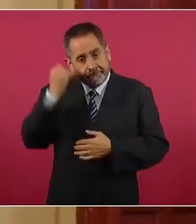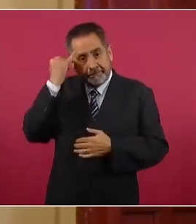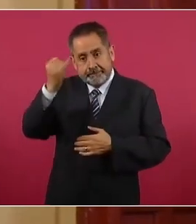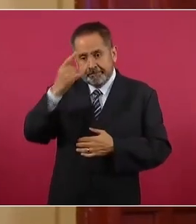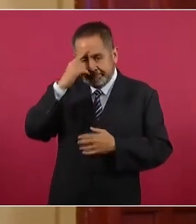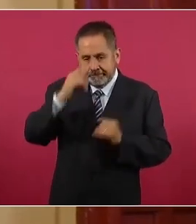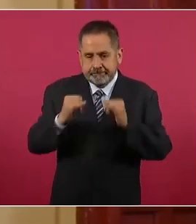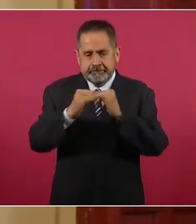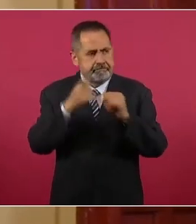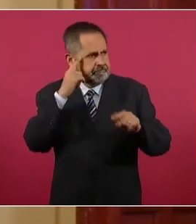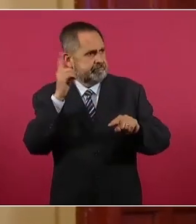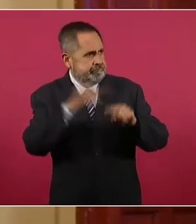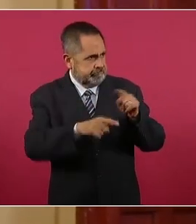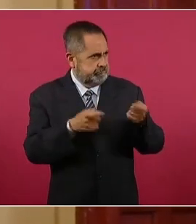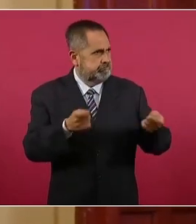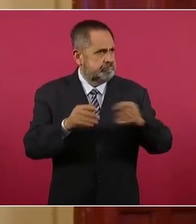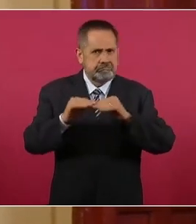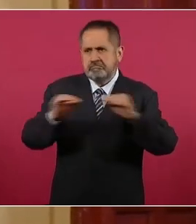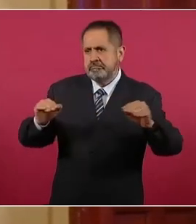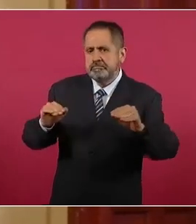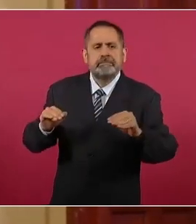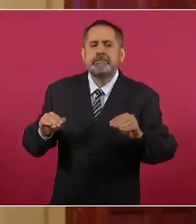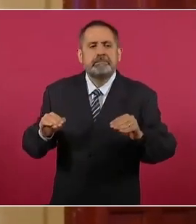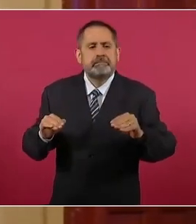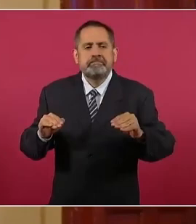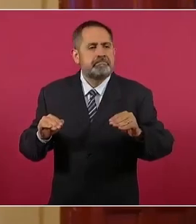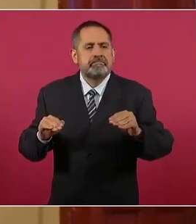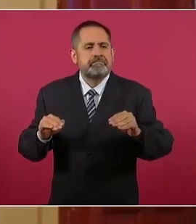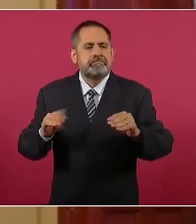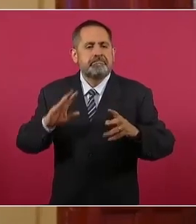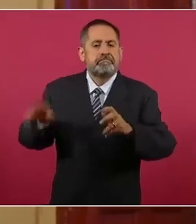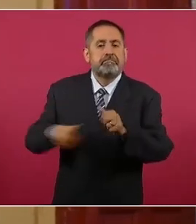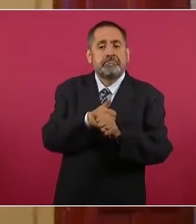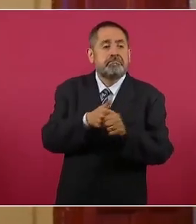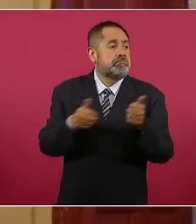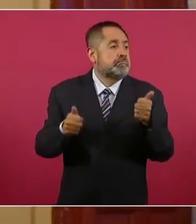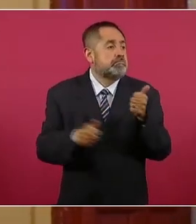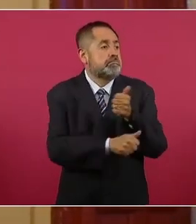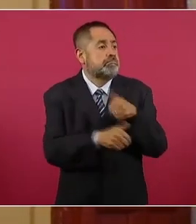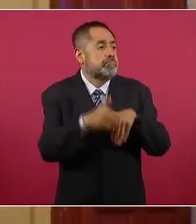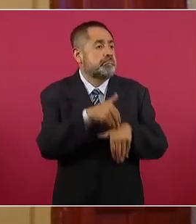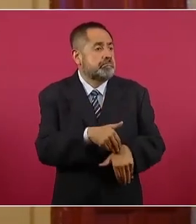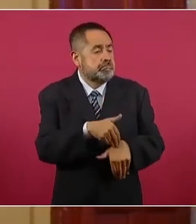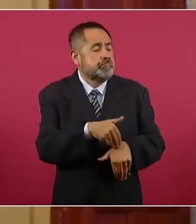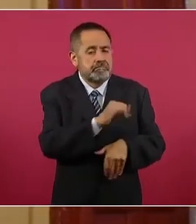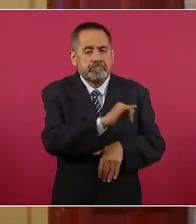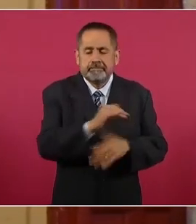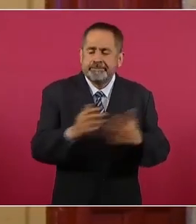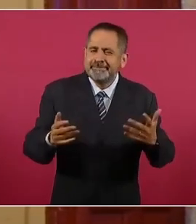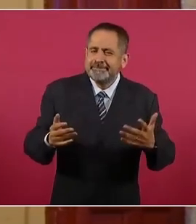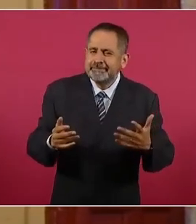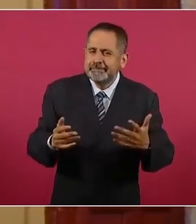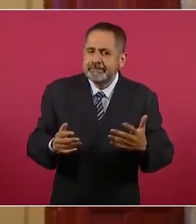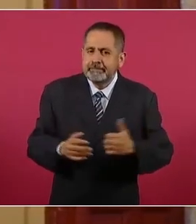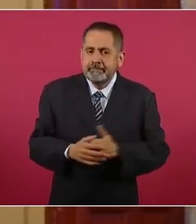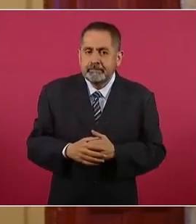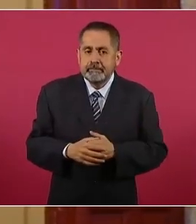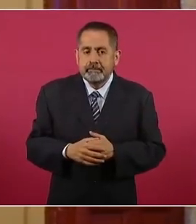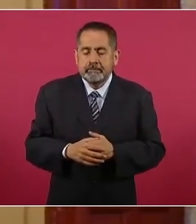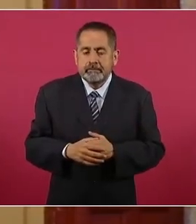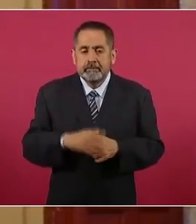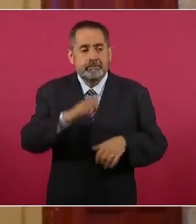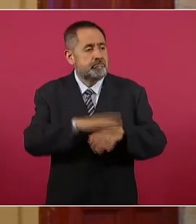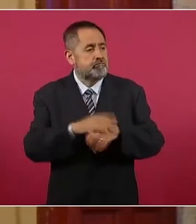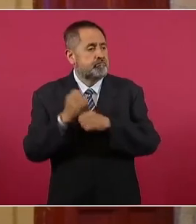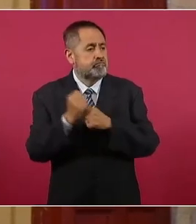combatirlos, para combatir a los monopolios. Pero tiene más fuerza